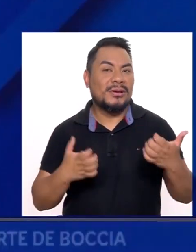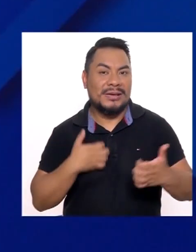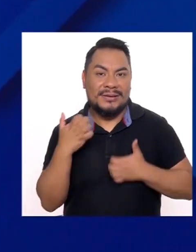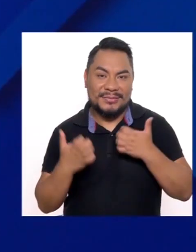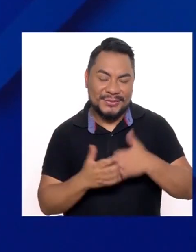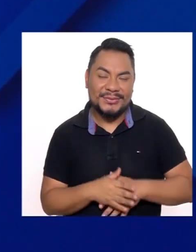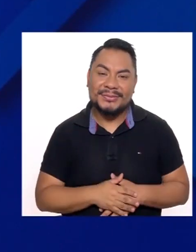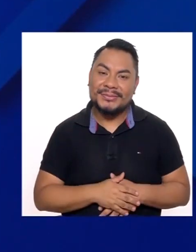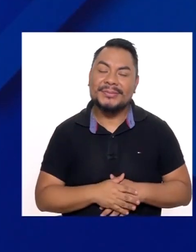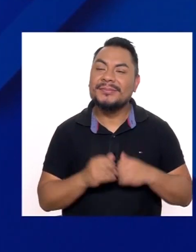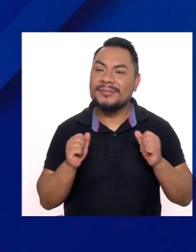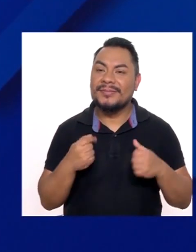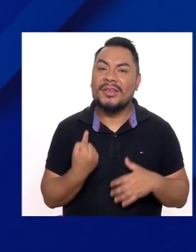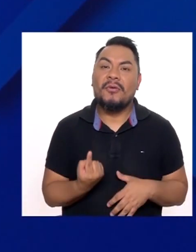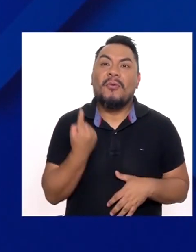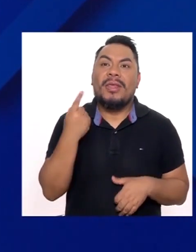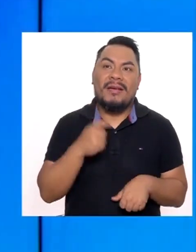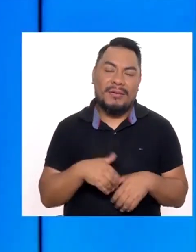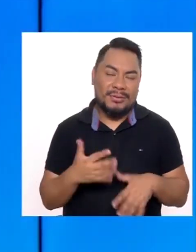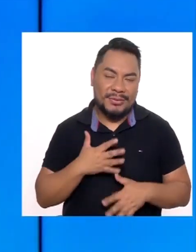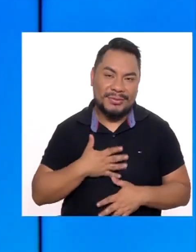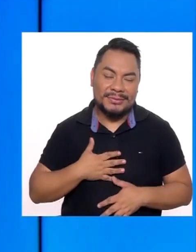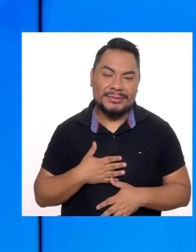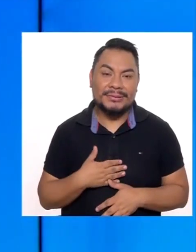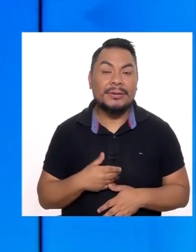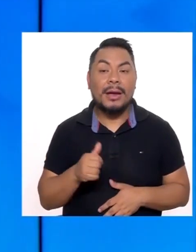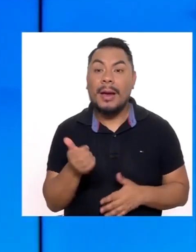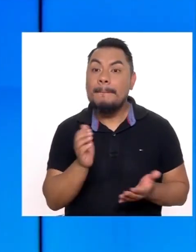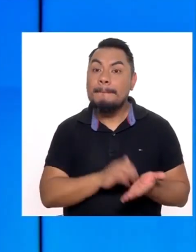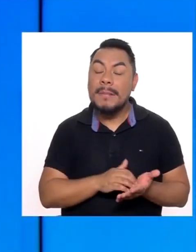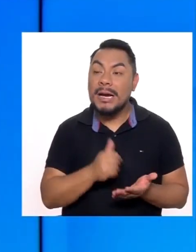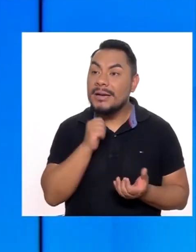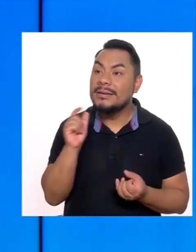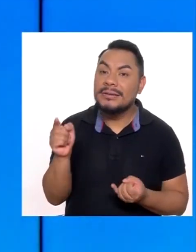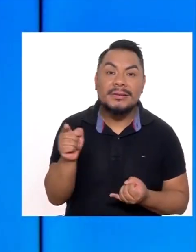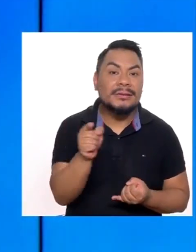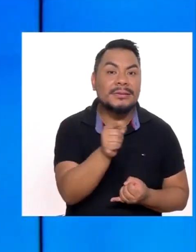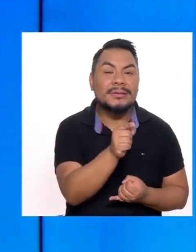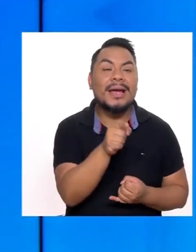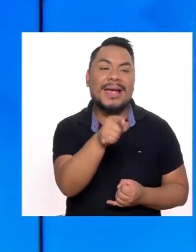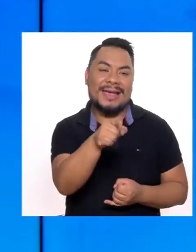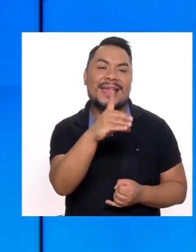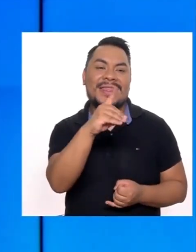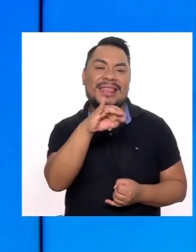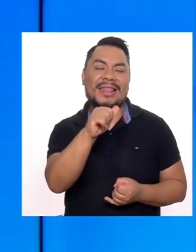Ahora Y única Y me falta presentar a alguien más Yana